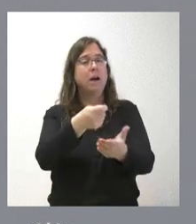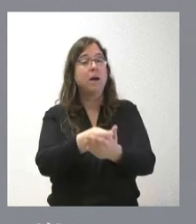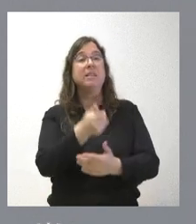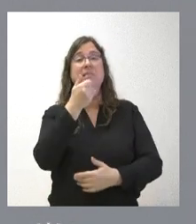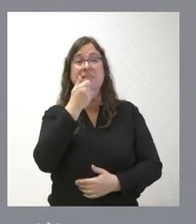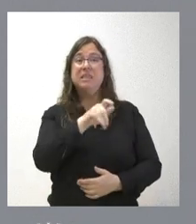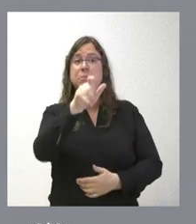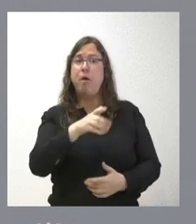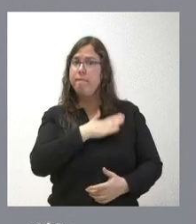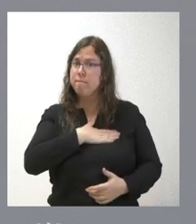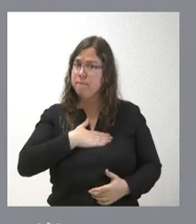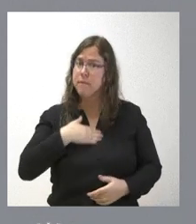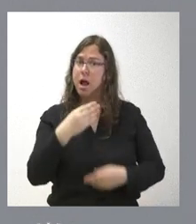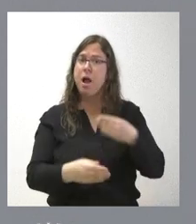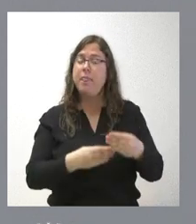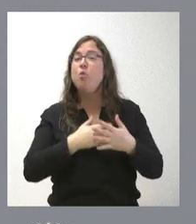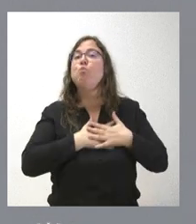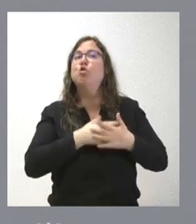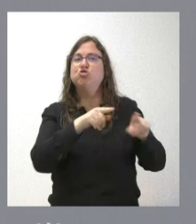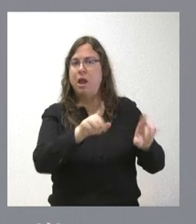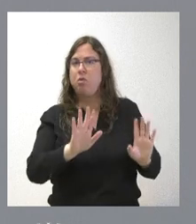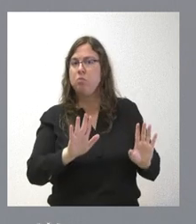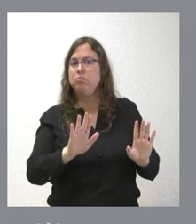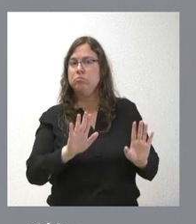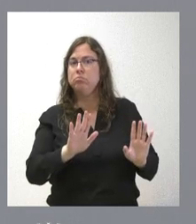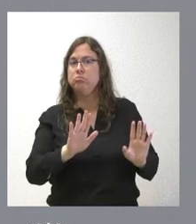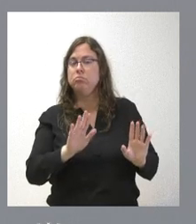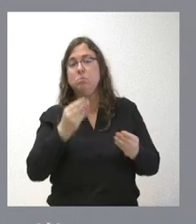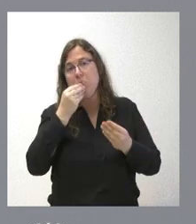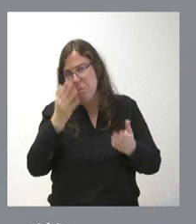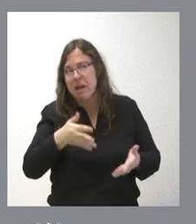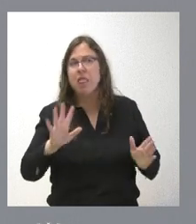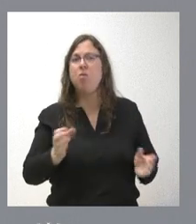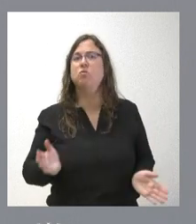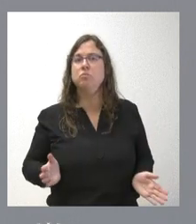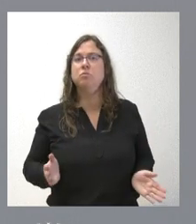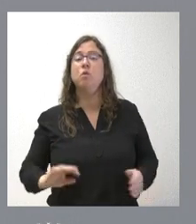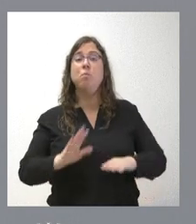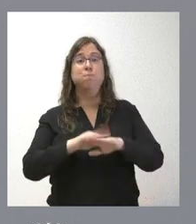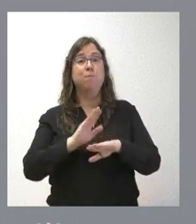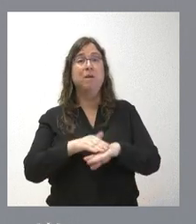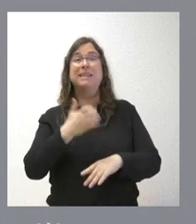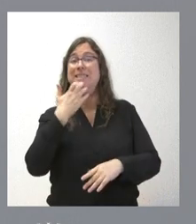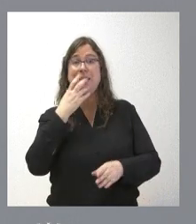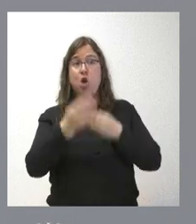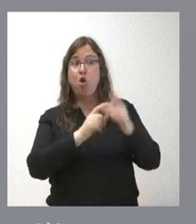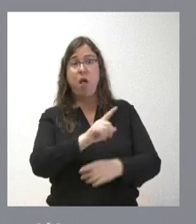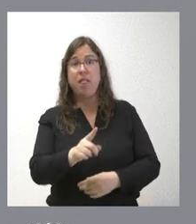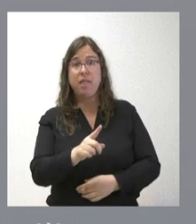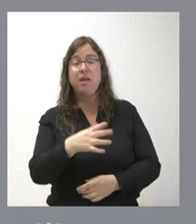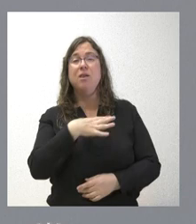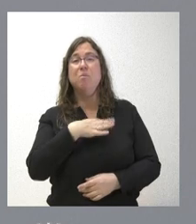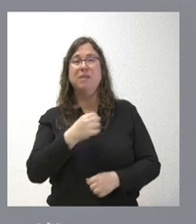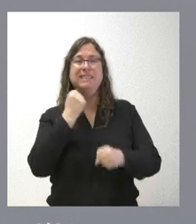personas que desean hacerlo voluntariamente, pues bienvenido sea, porque de no haberlo hecho, pues no hubieran